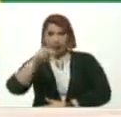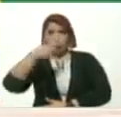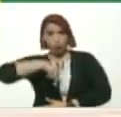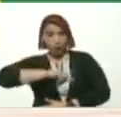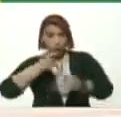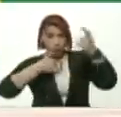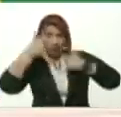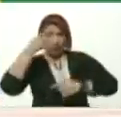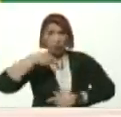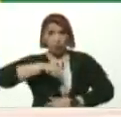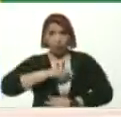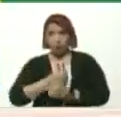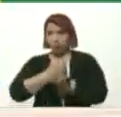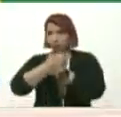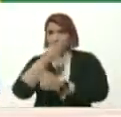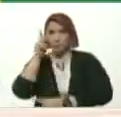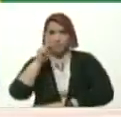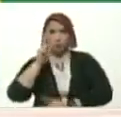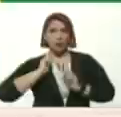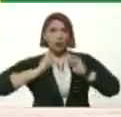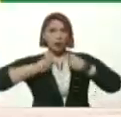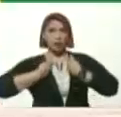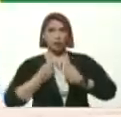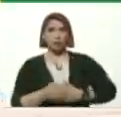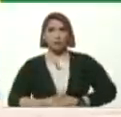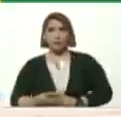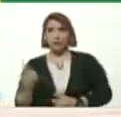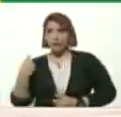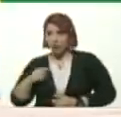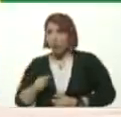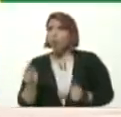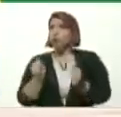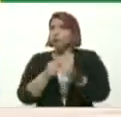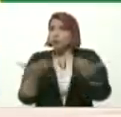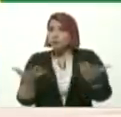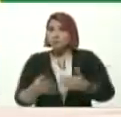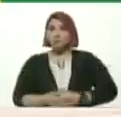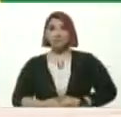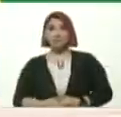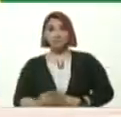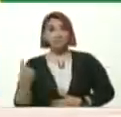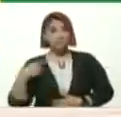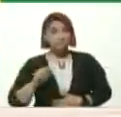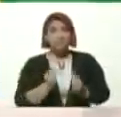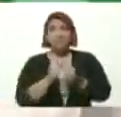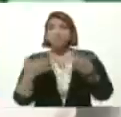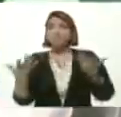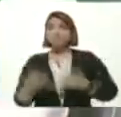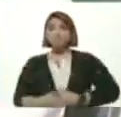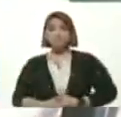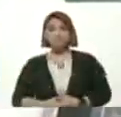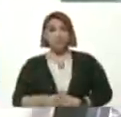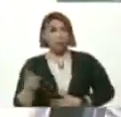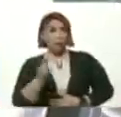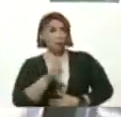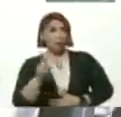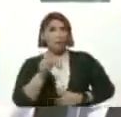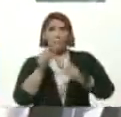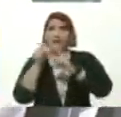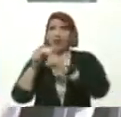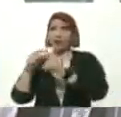Y de nuestro querido Profe Aristóbulo Histori Tenemos con que Tenemos con que No es un eslogan